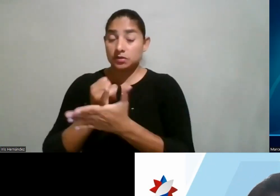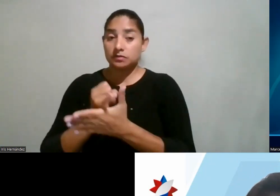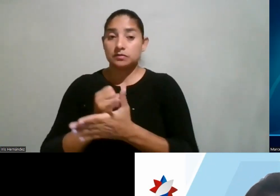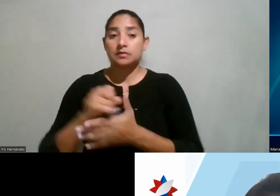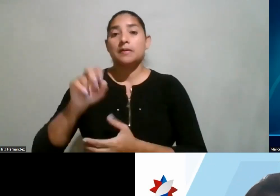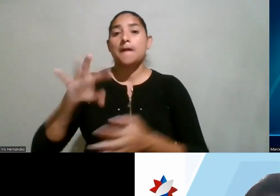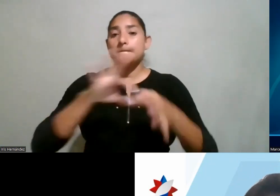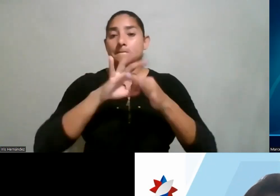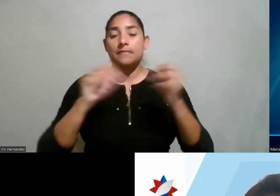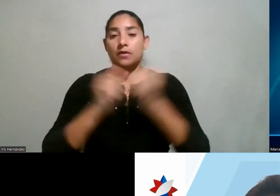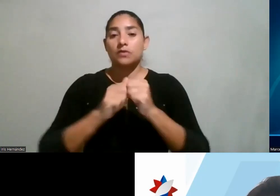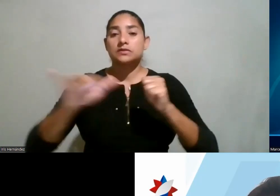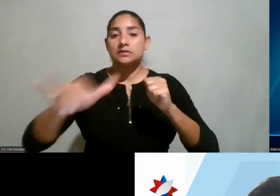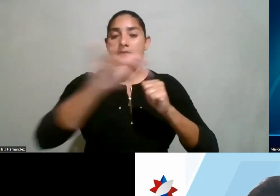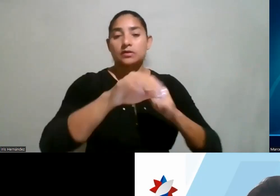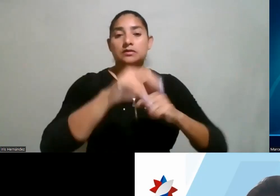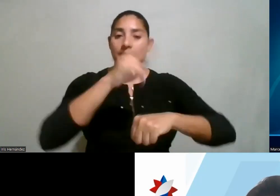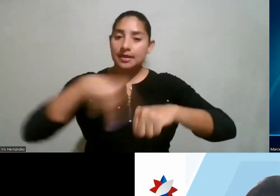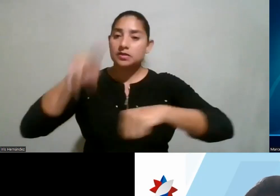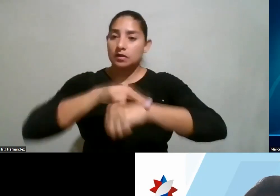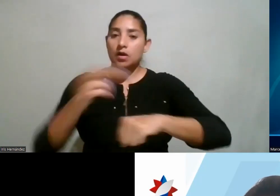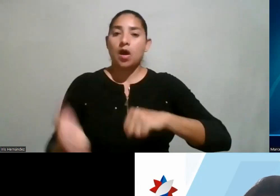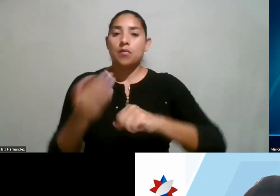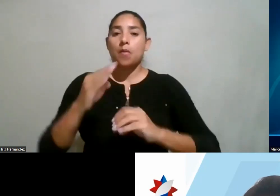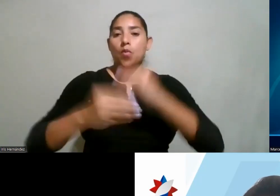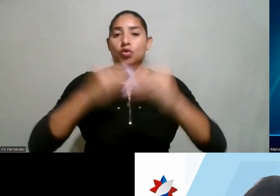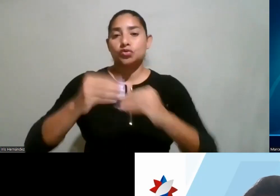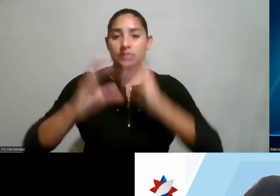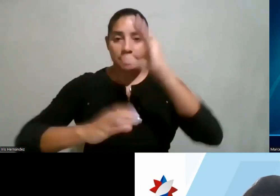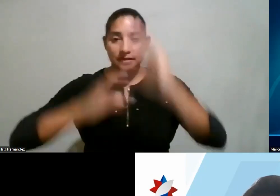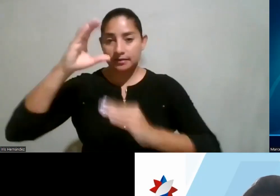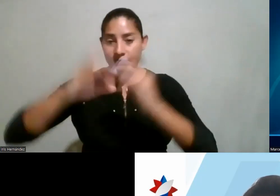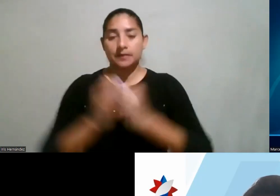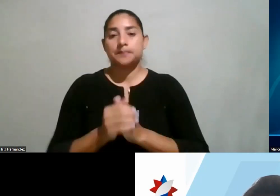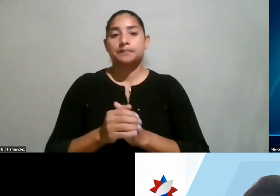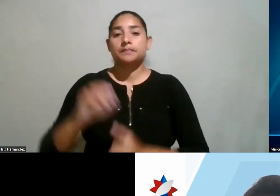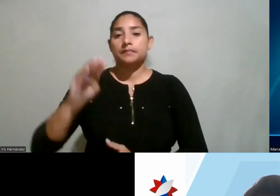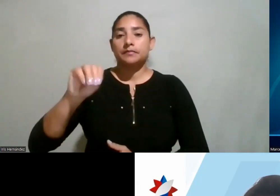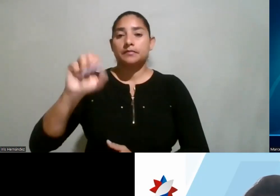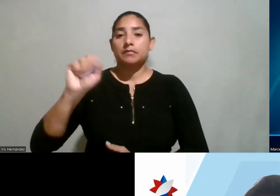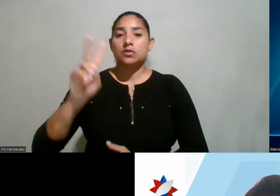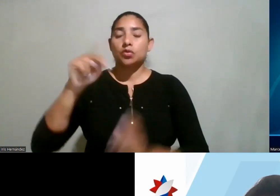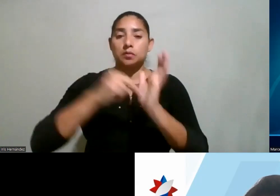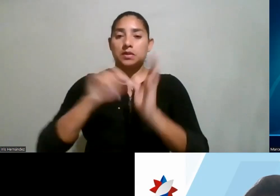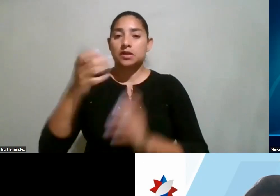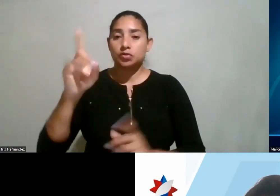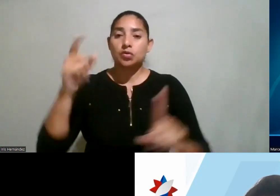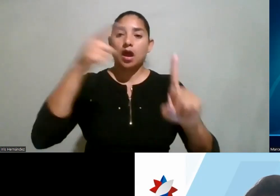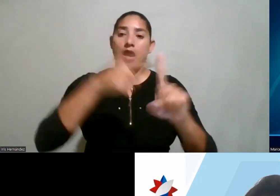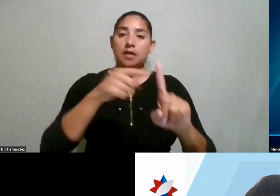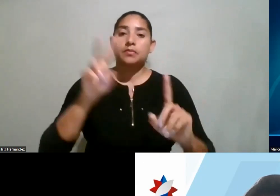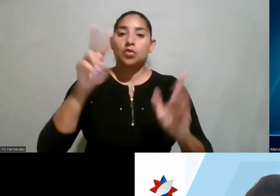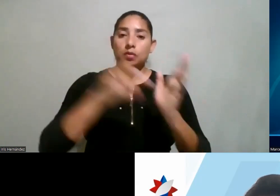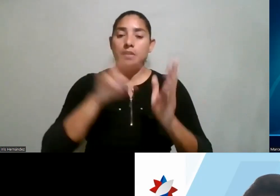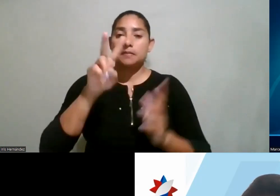vinculación con sectores nacionales y el aumento de la producción científica. De mayo del 2018 a mayo del 2020,